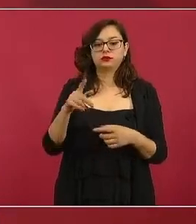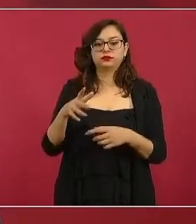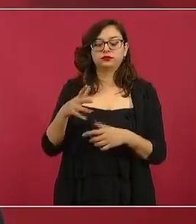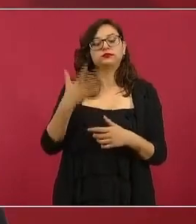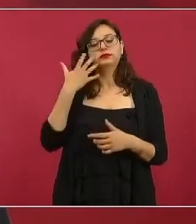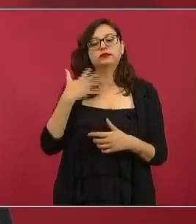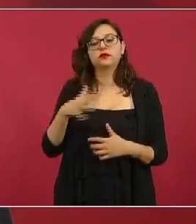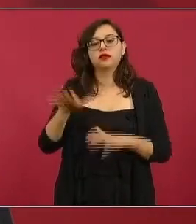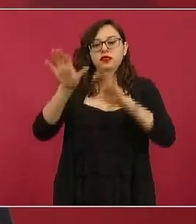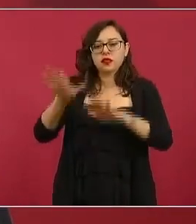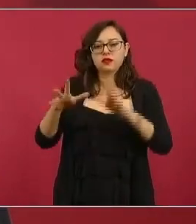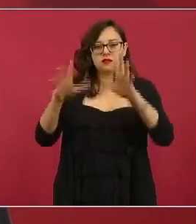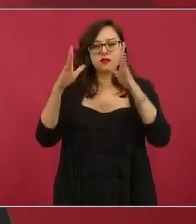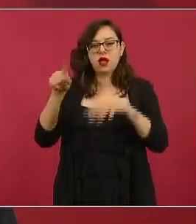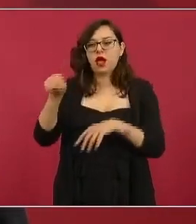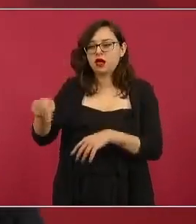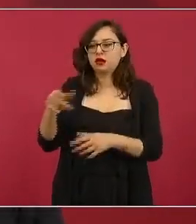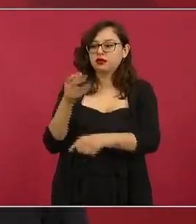protegida